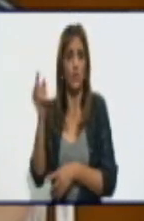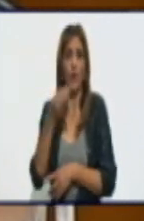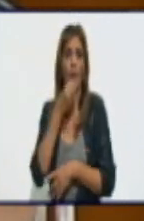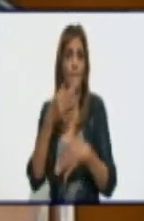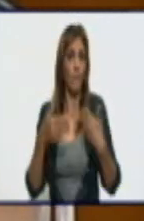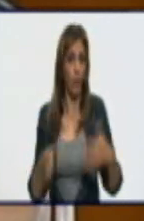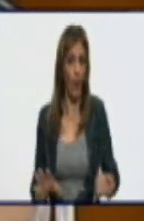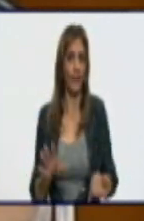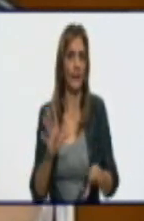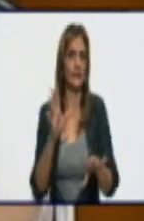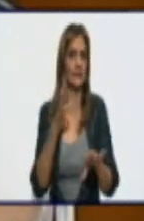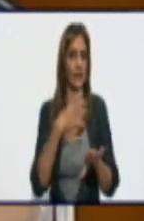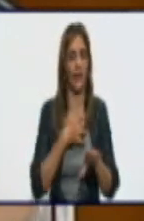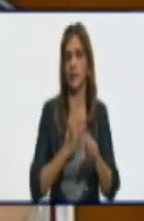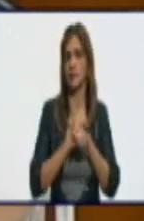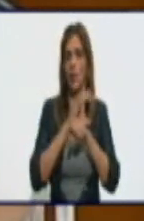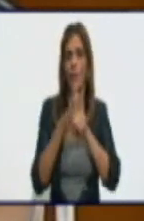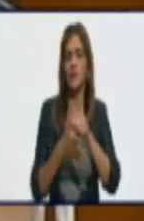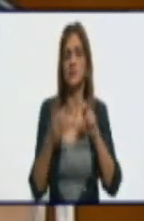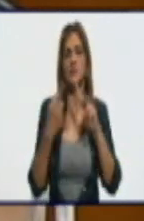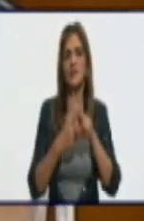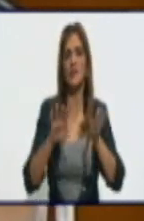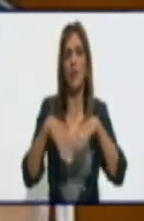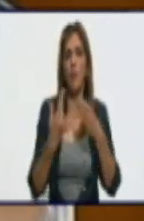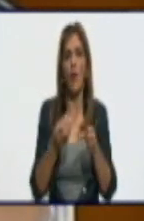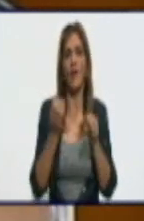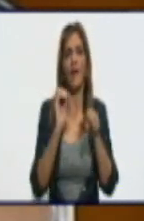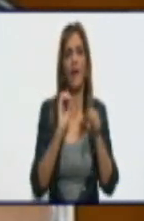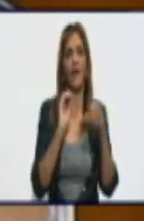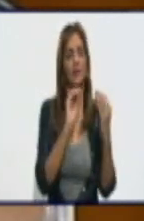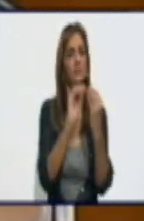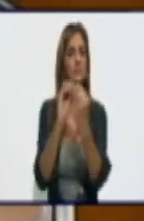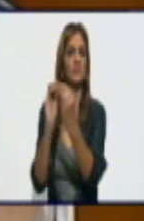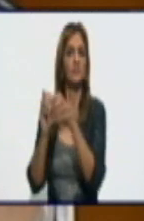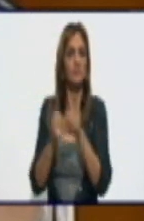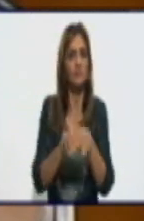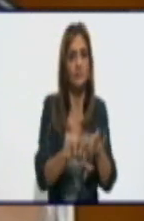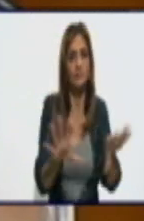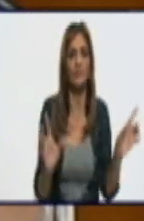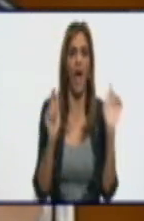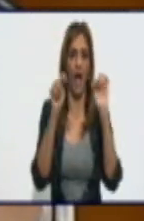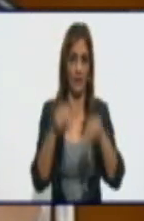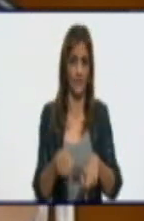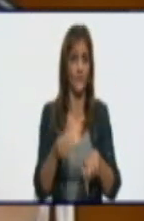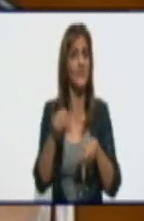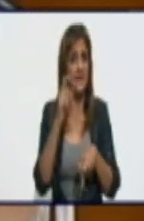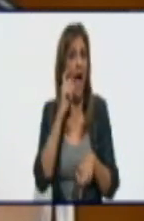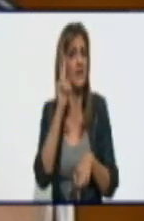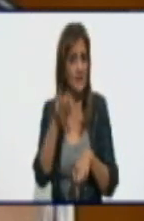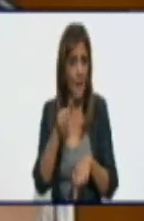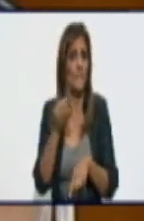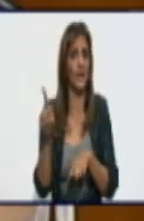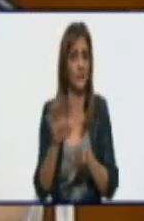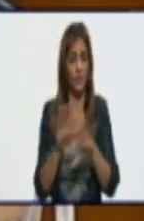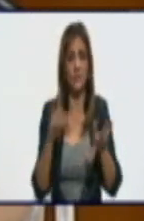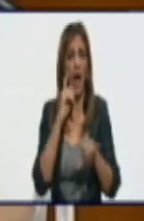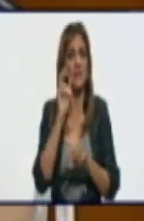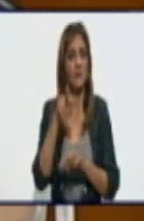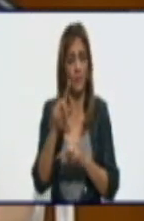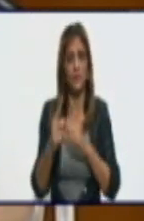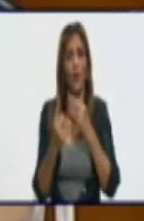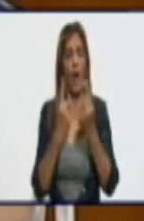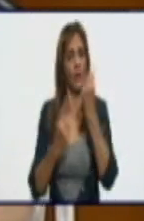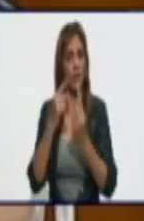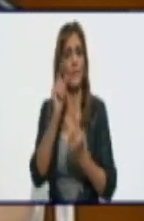pudiera estar incubando la enfermedad. Y después de llevar días aquí, como lo hemos visto, como hemos tenido varios casos, pues bueno, después de